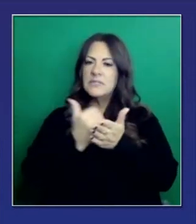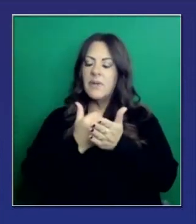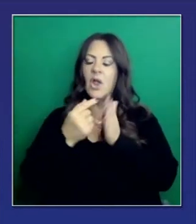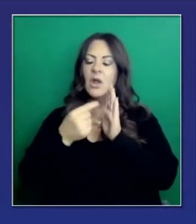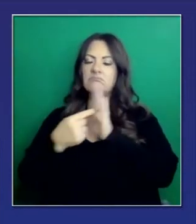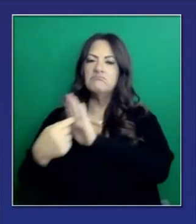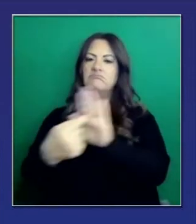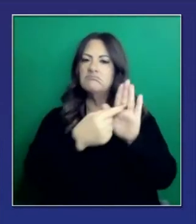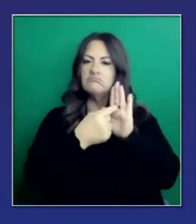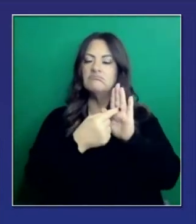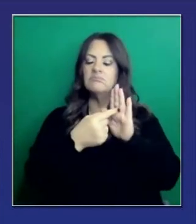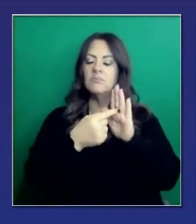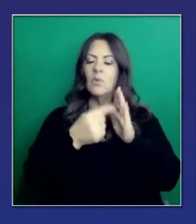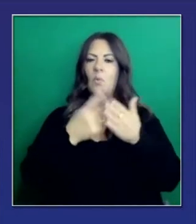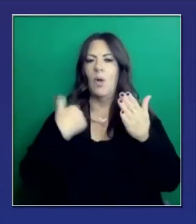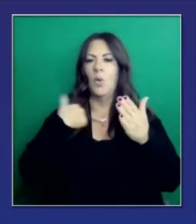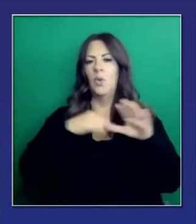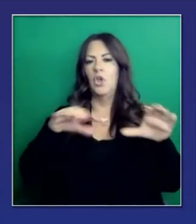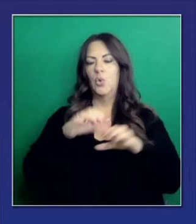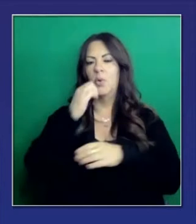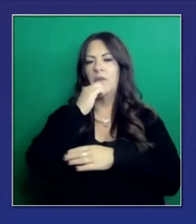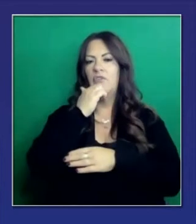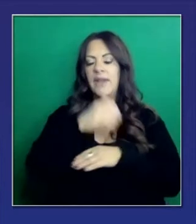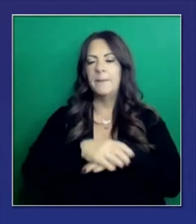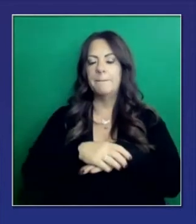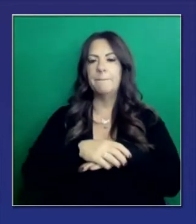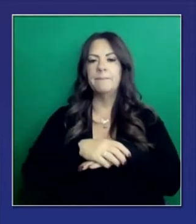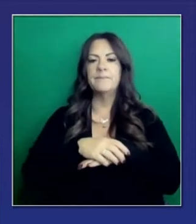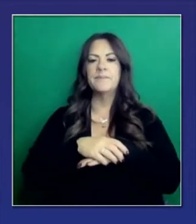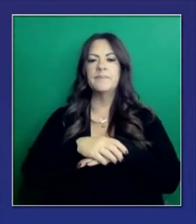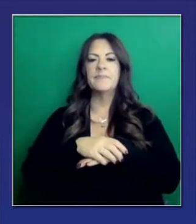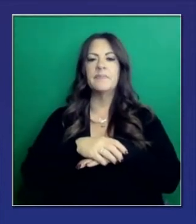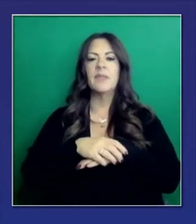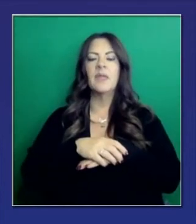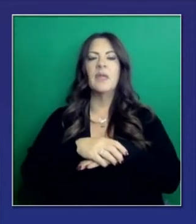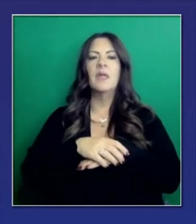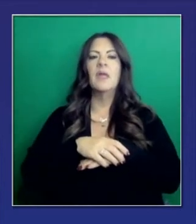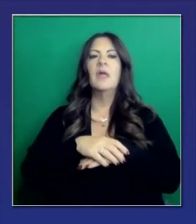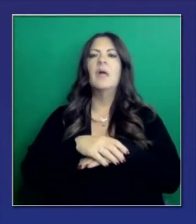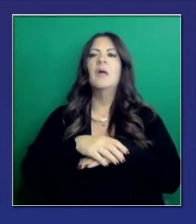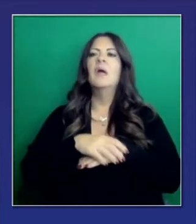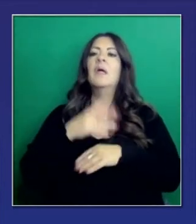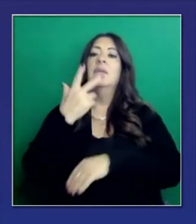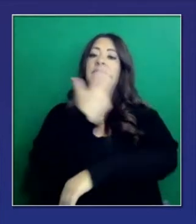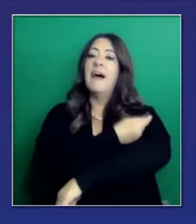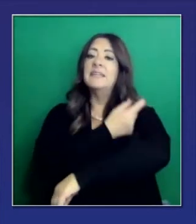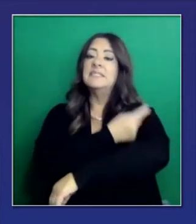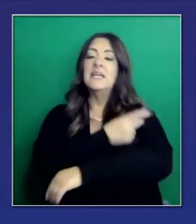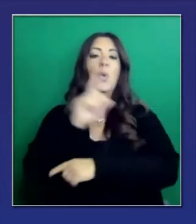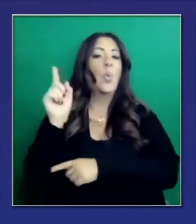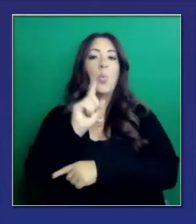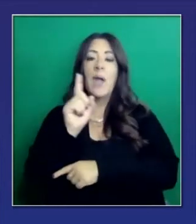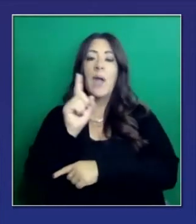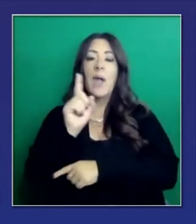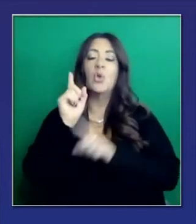que hacen mejor, que es una serie de cosas adicionales, no solamente logística en cuanto a las vacunas. Entonces, mañana, como ya dije, el doctor Galli